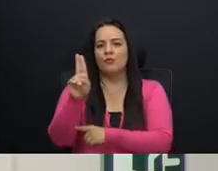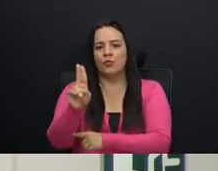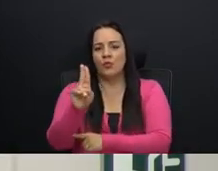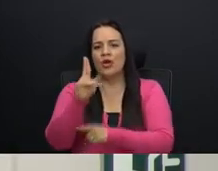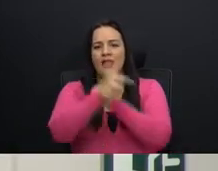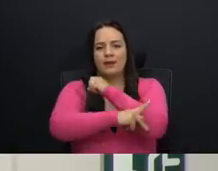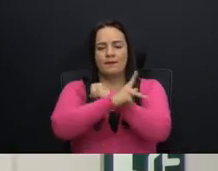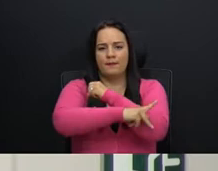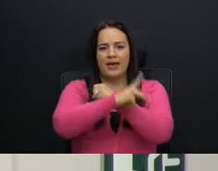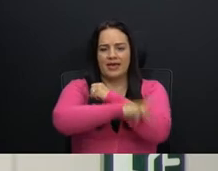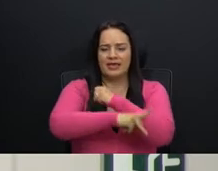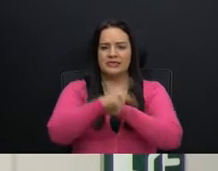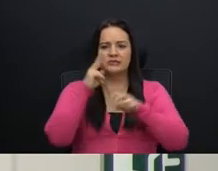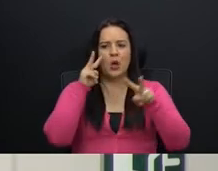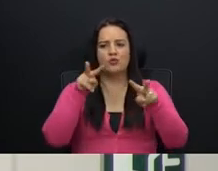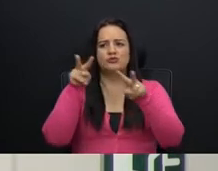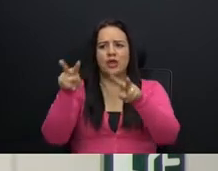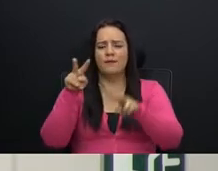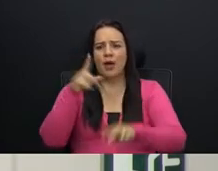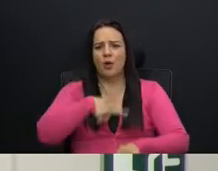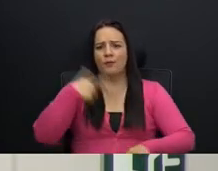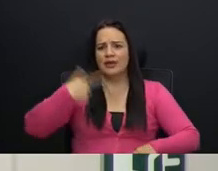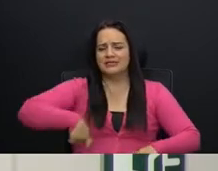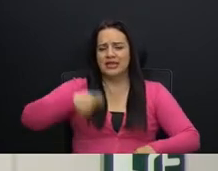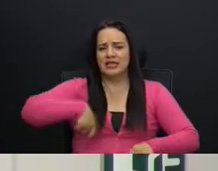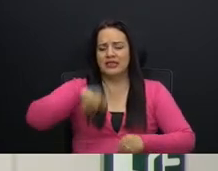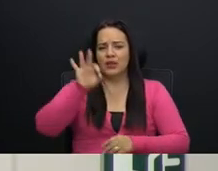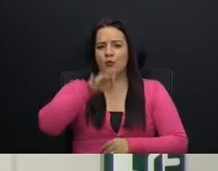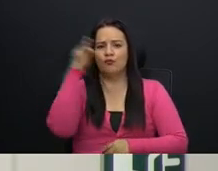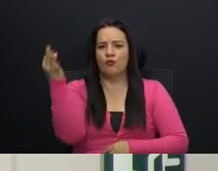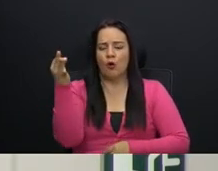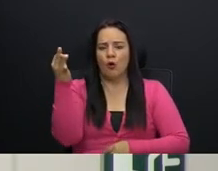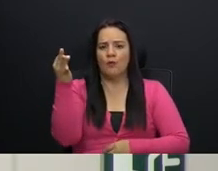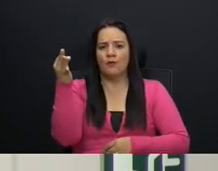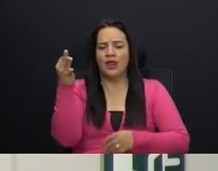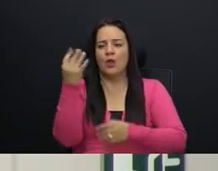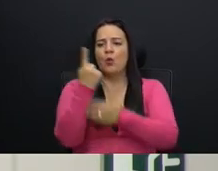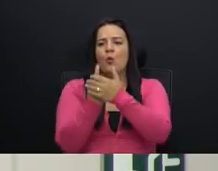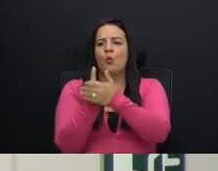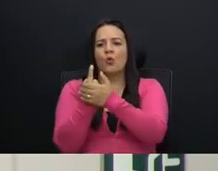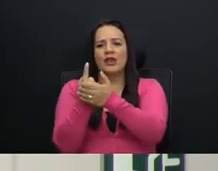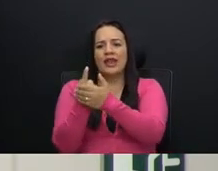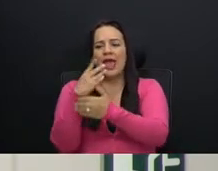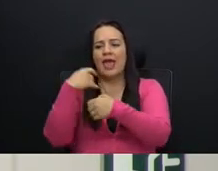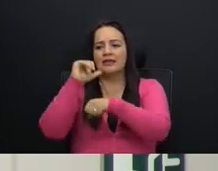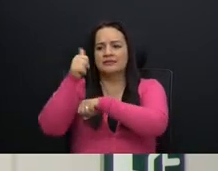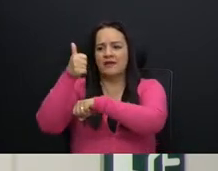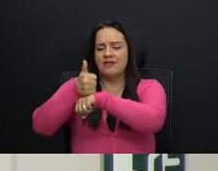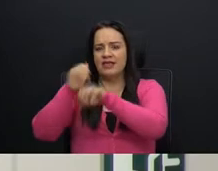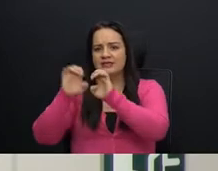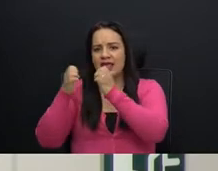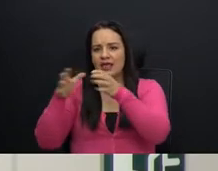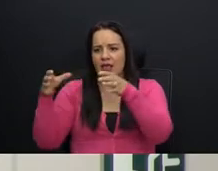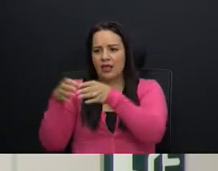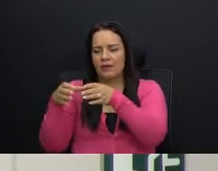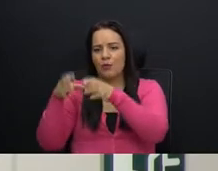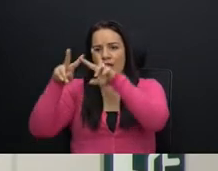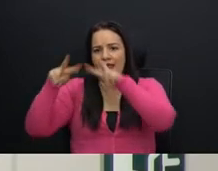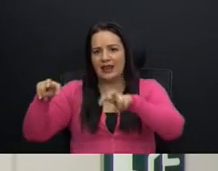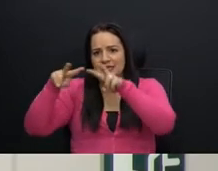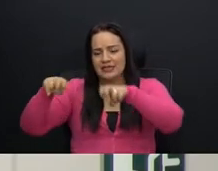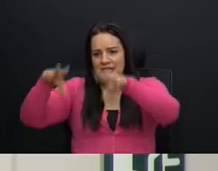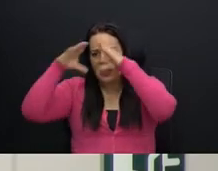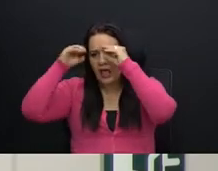consternado al observar cómo el presidente de forma unilateral crea una unidad presidencial de análisis de datos